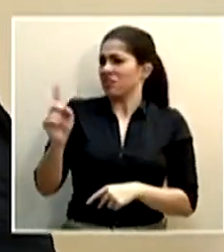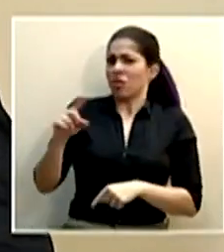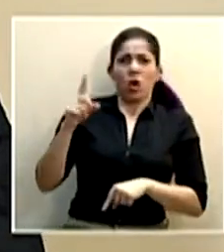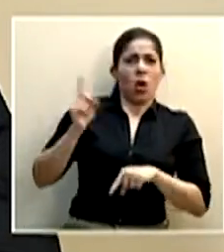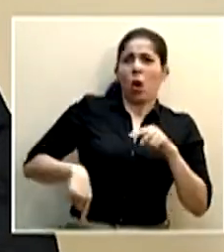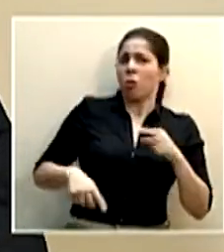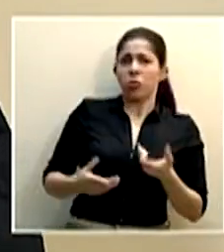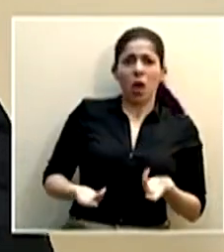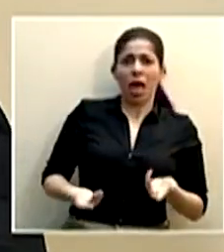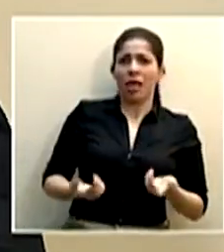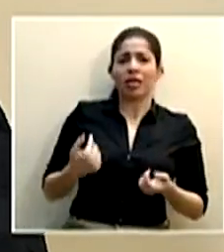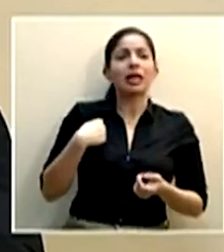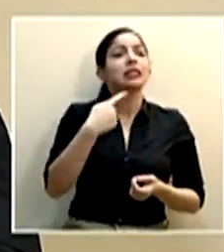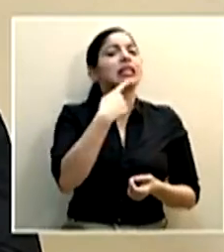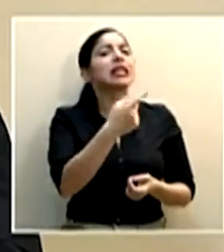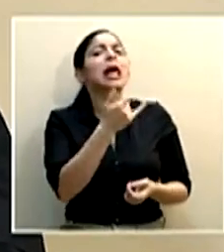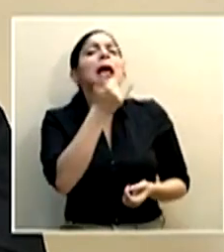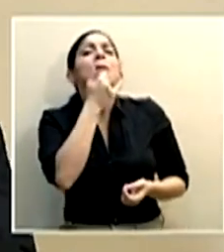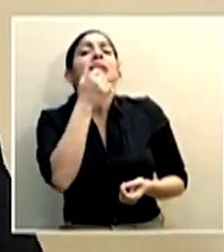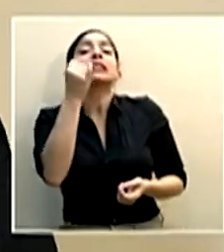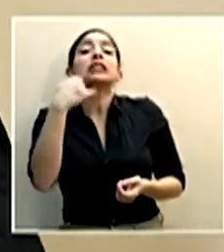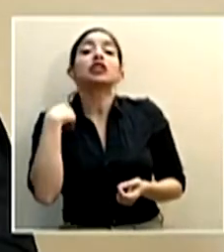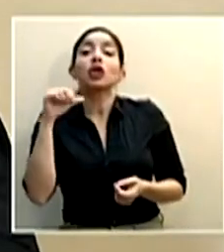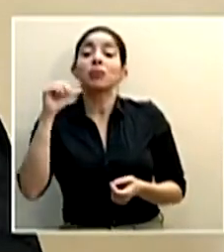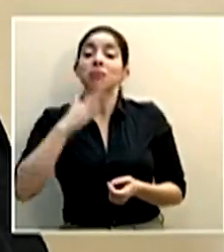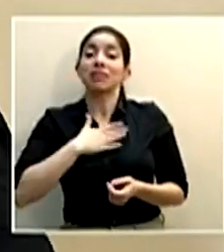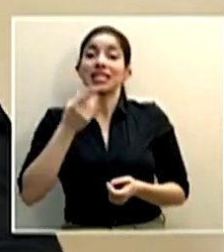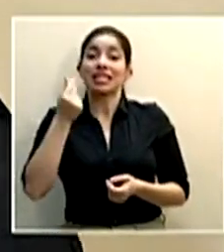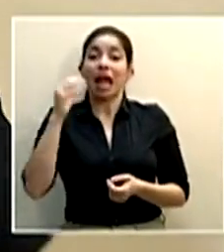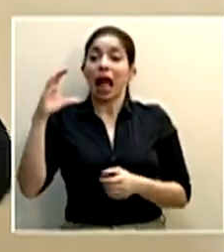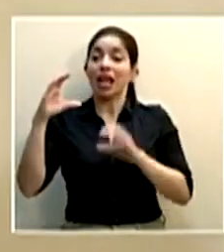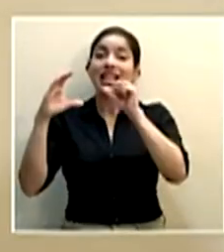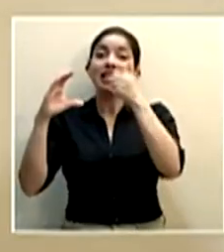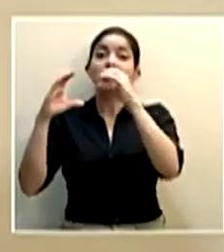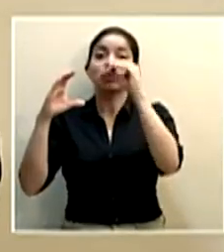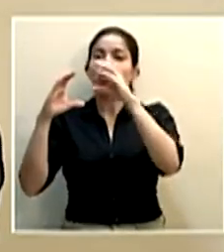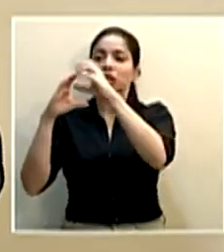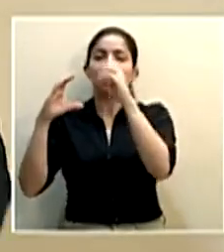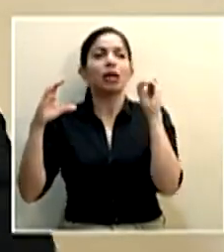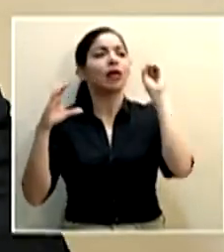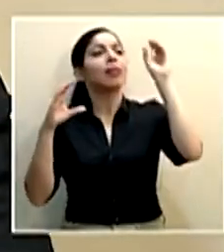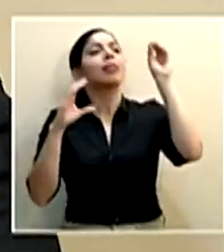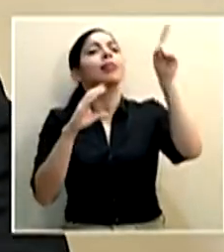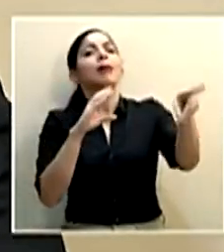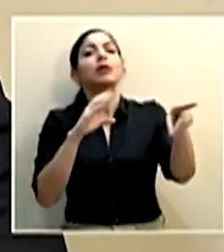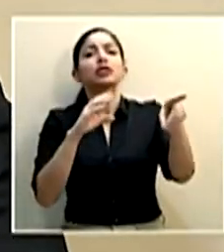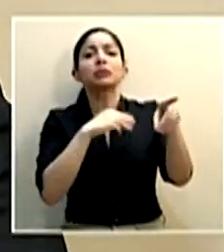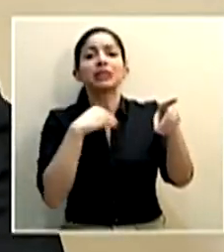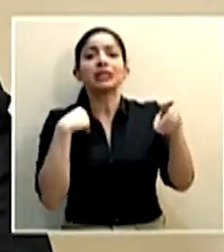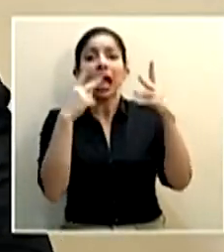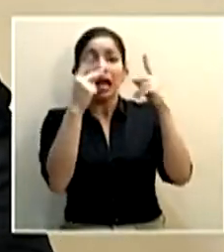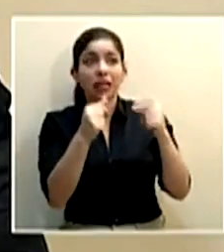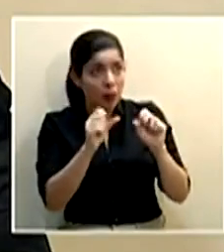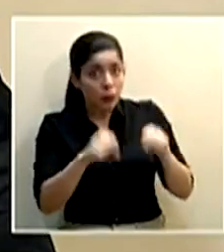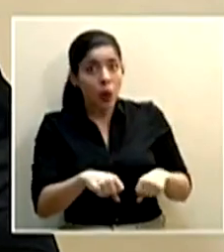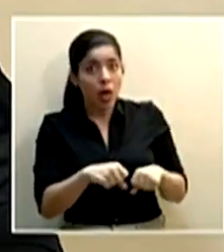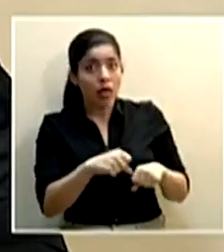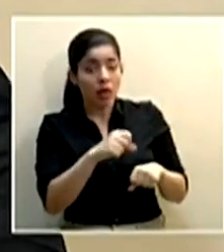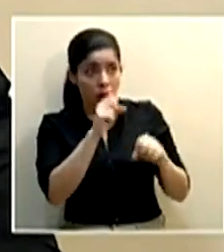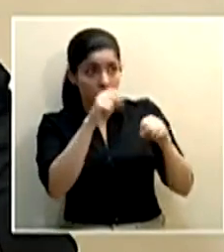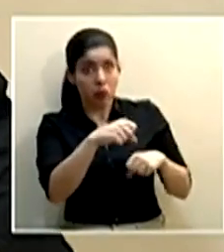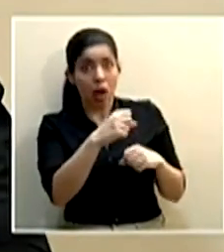puede. Y yo les dije, ¿qué pasa si yo tomo 10% de mi salario y lo deposito en la cuenta de Hacienda? Eso se puede. ¿Alguien me puede